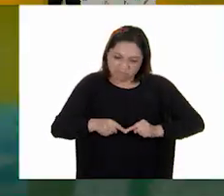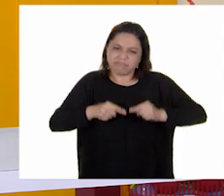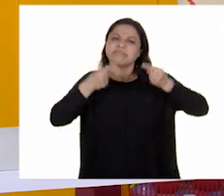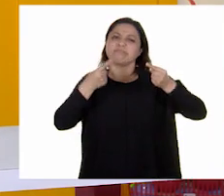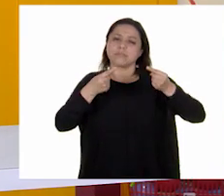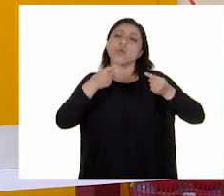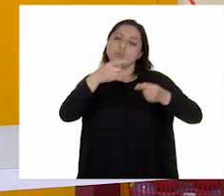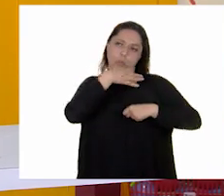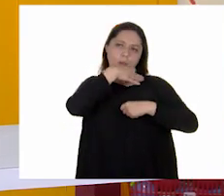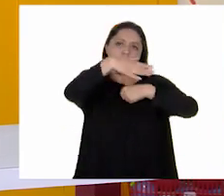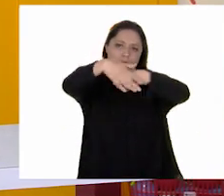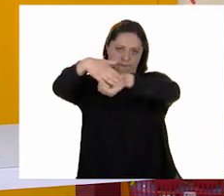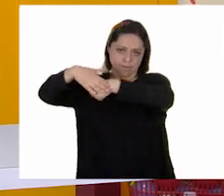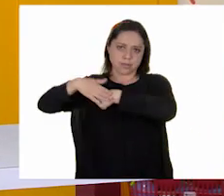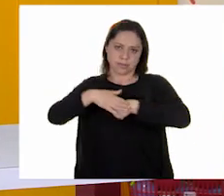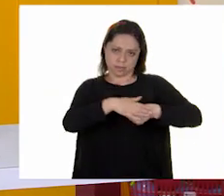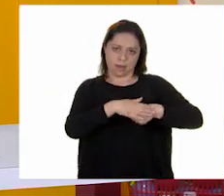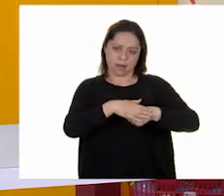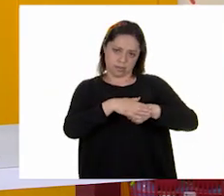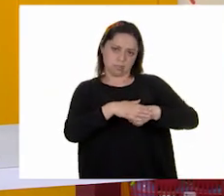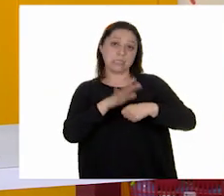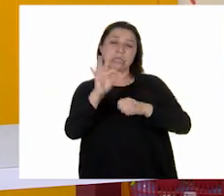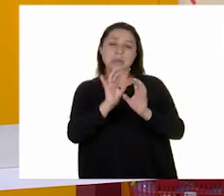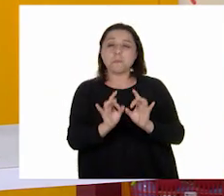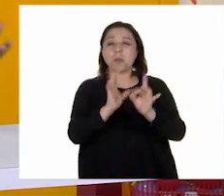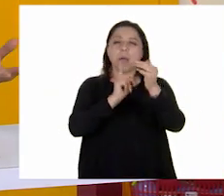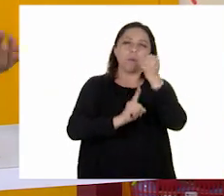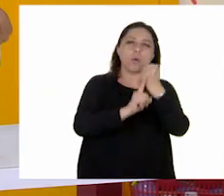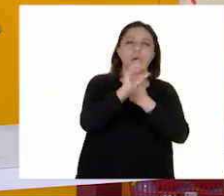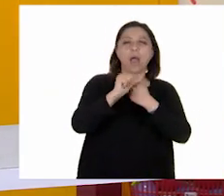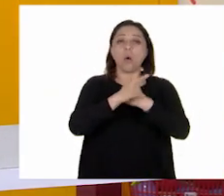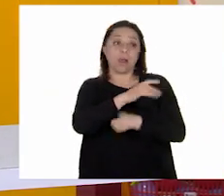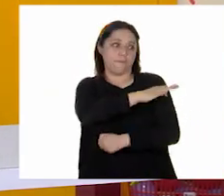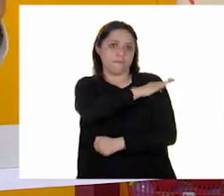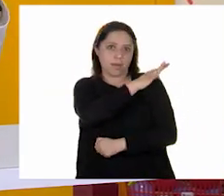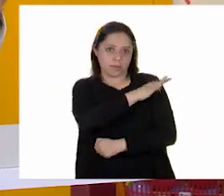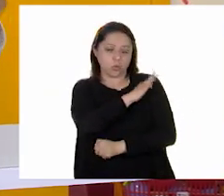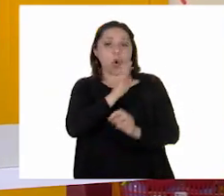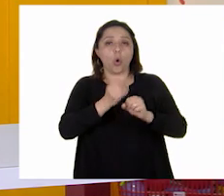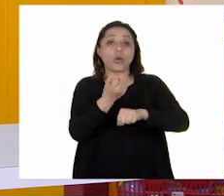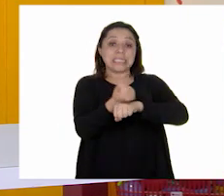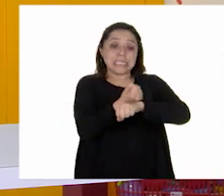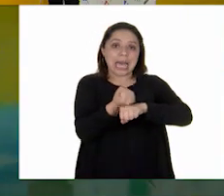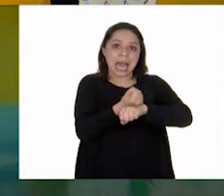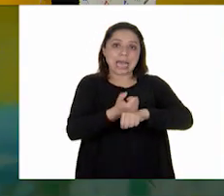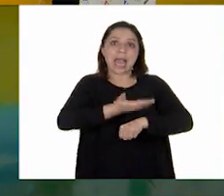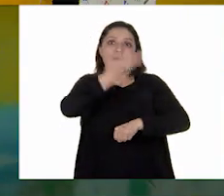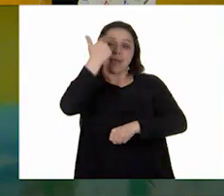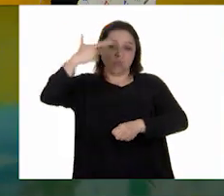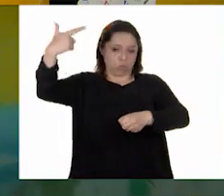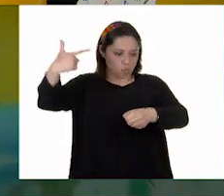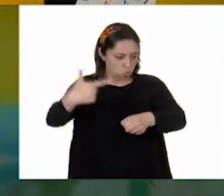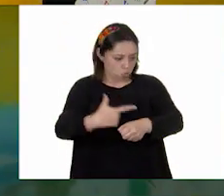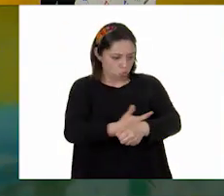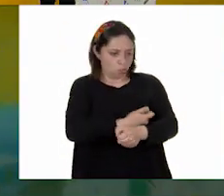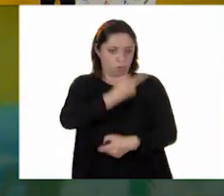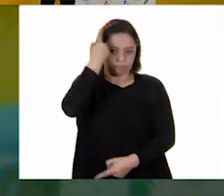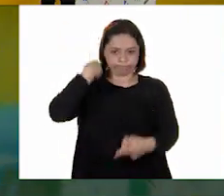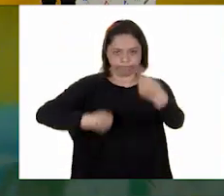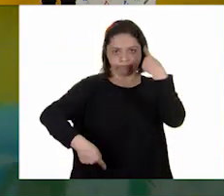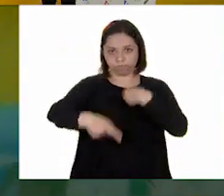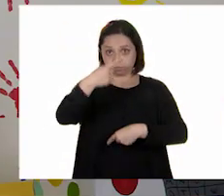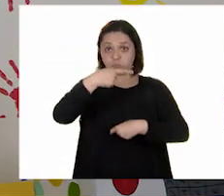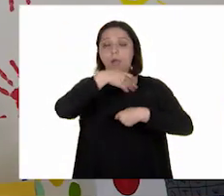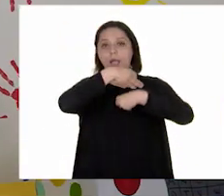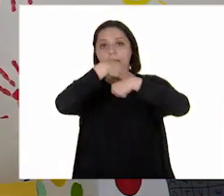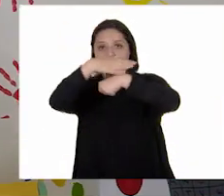y si han presentado algún problema con alguna vacuna o si recibieron transfusiones en el último año. Esa información nos